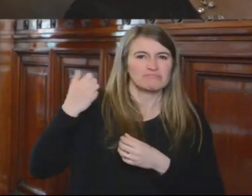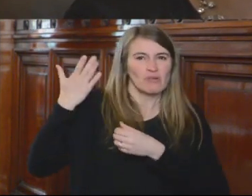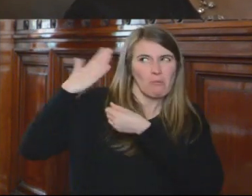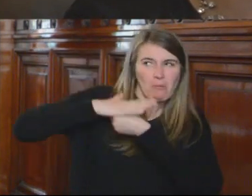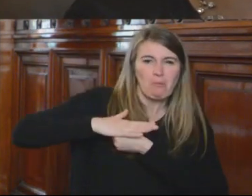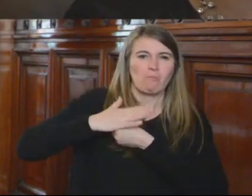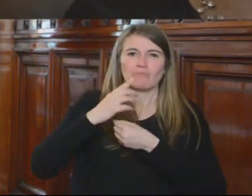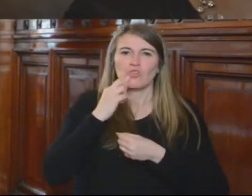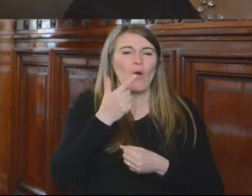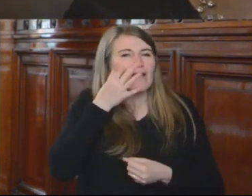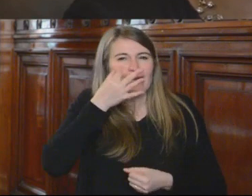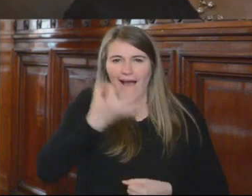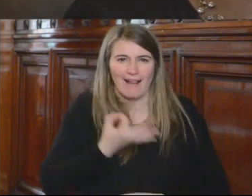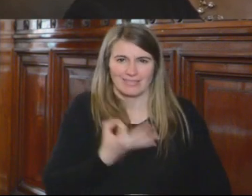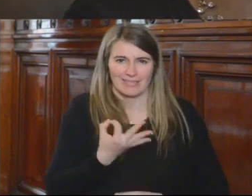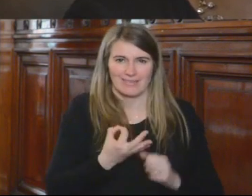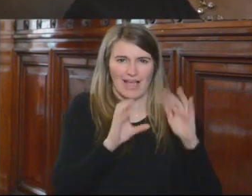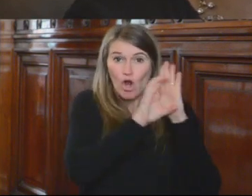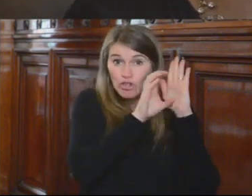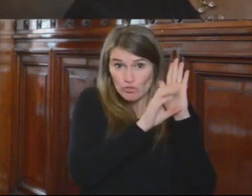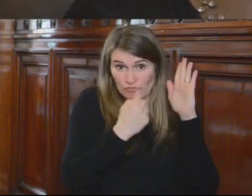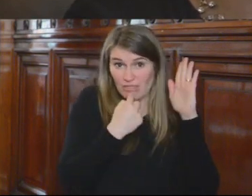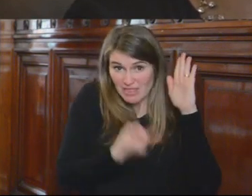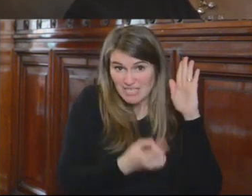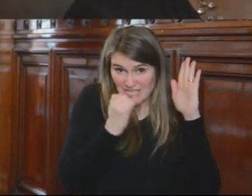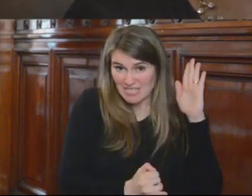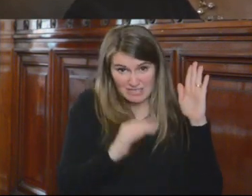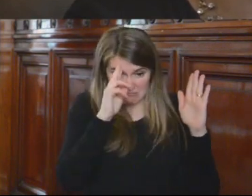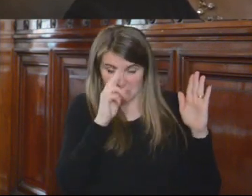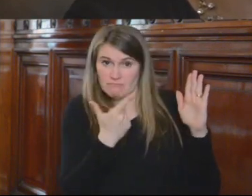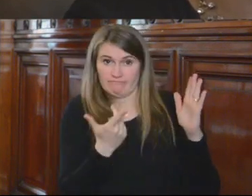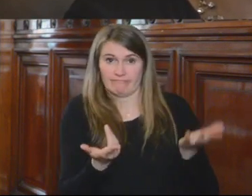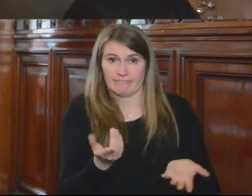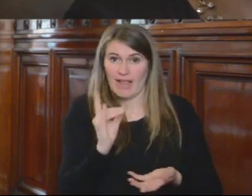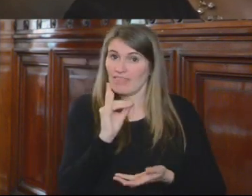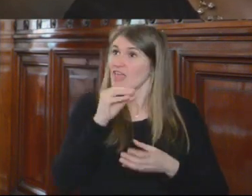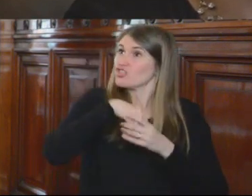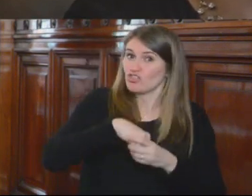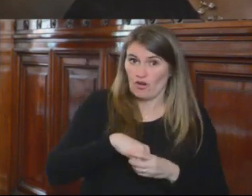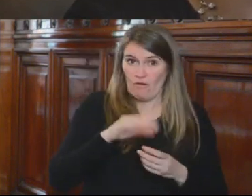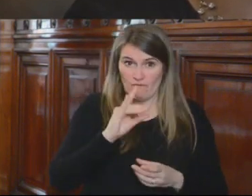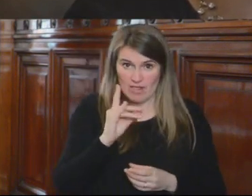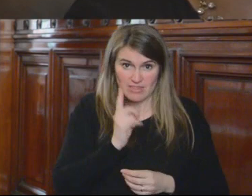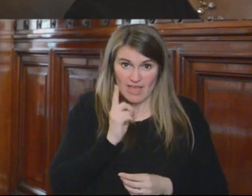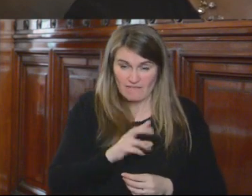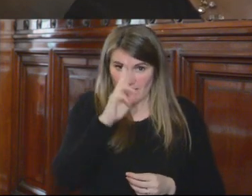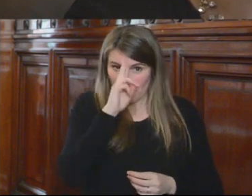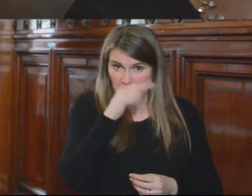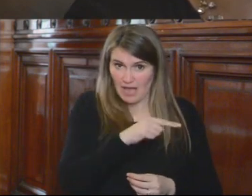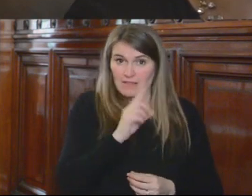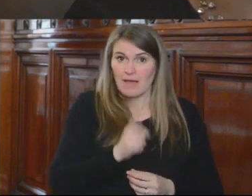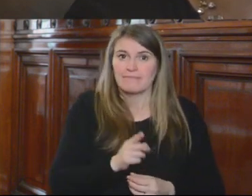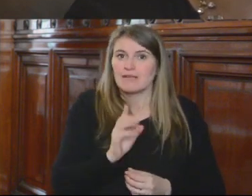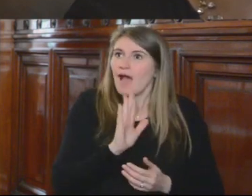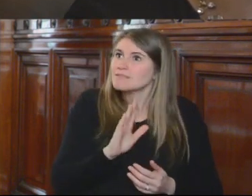garantías que están establecidas en la misma Constitución, en la normativa interna boliviana y por supuesto en la normativa del Sistema